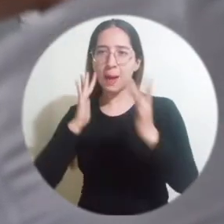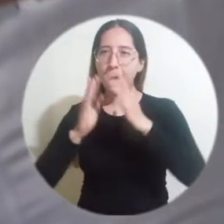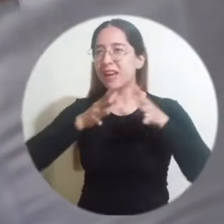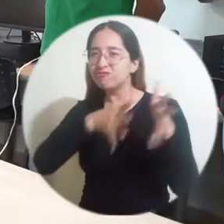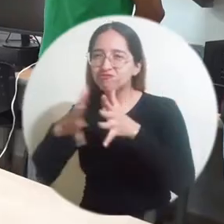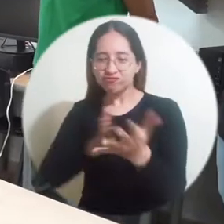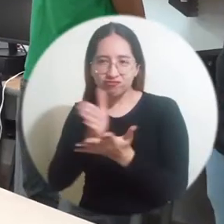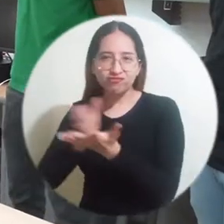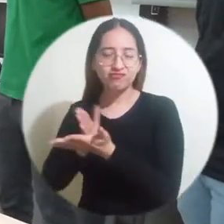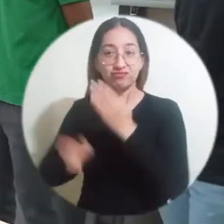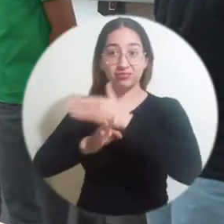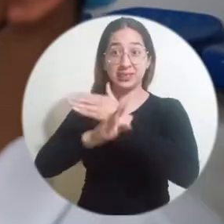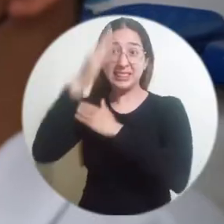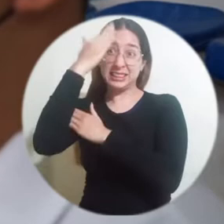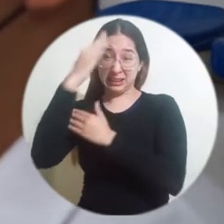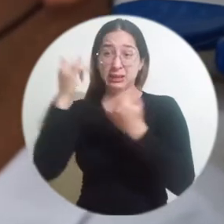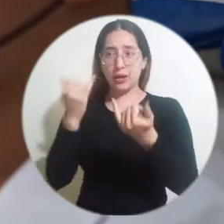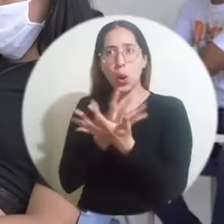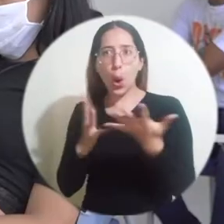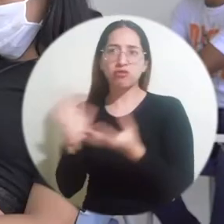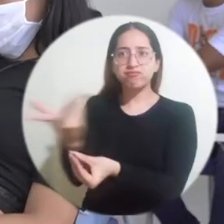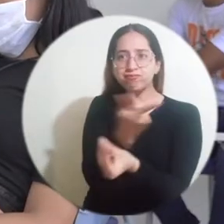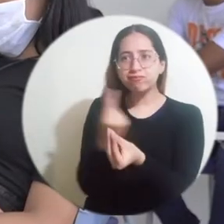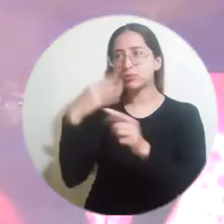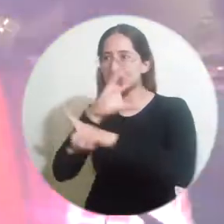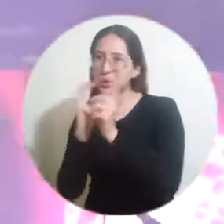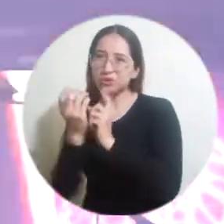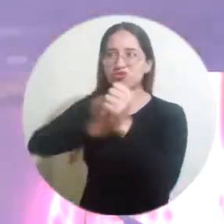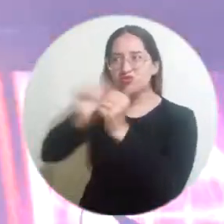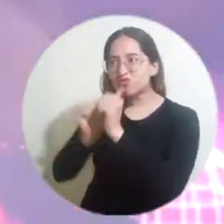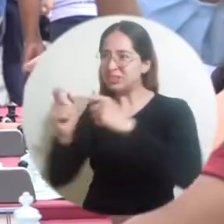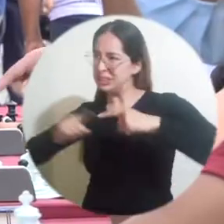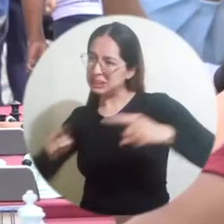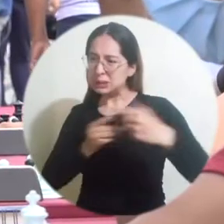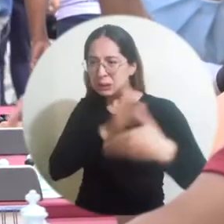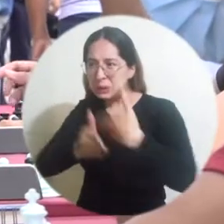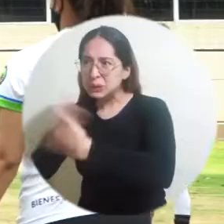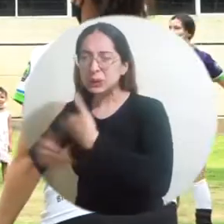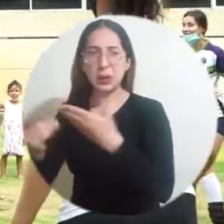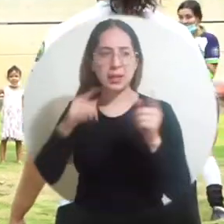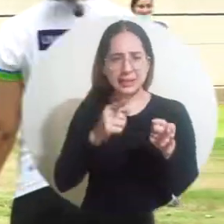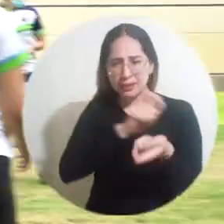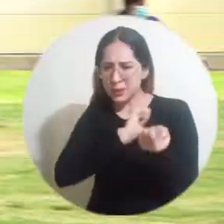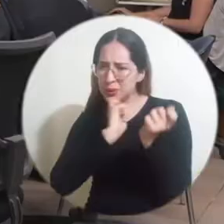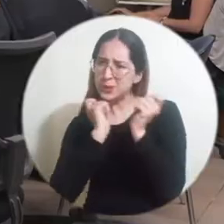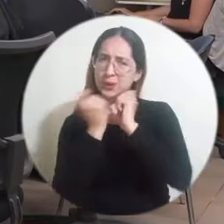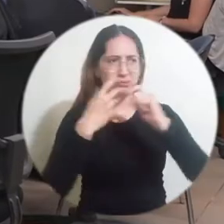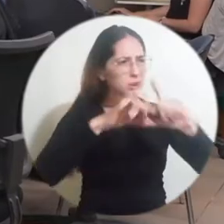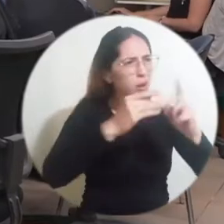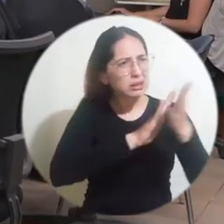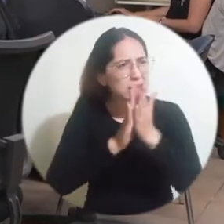innumerables los esfuerzos institucionales para adaptar los espacios educativos, artísticos, culturales, deportivos y administrativos